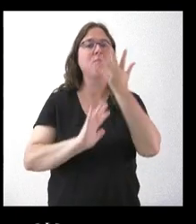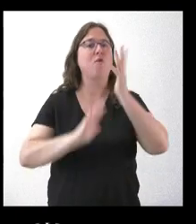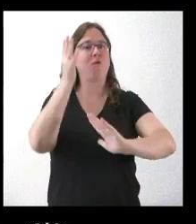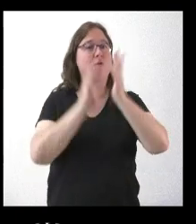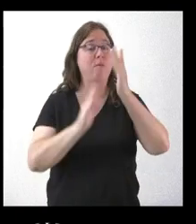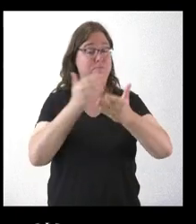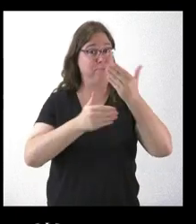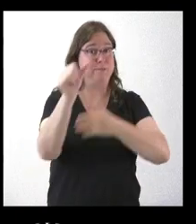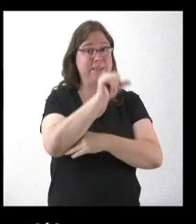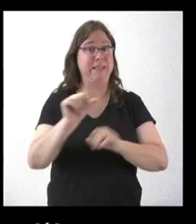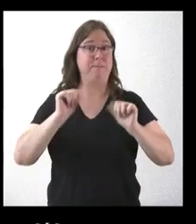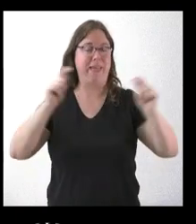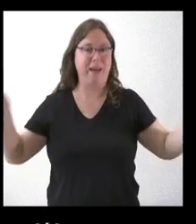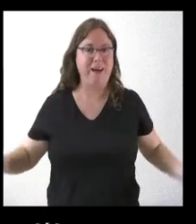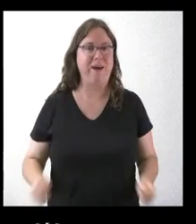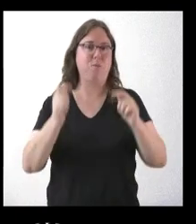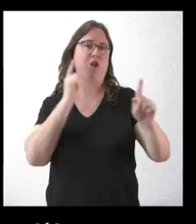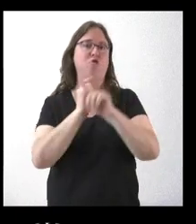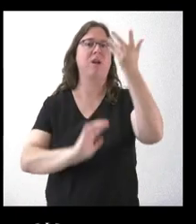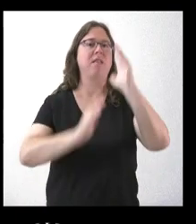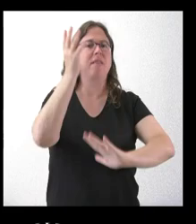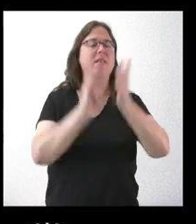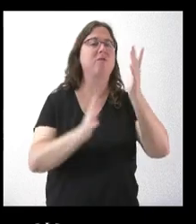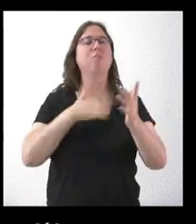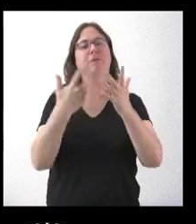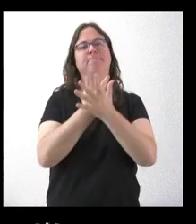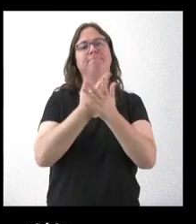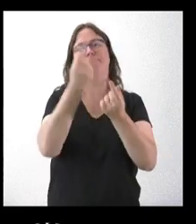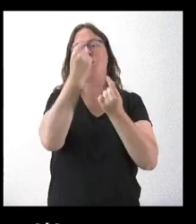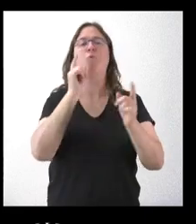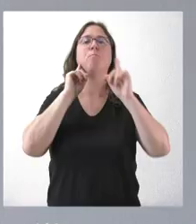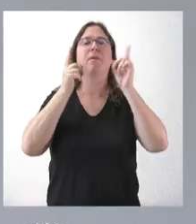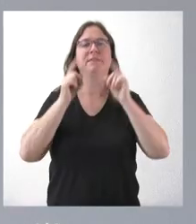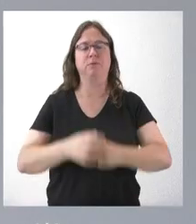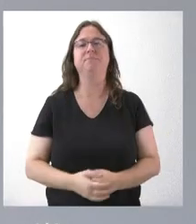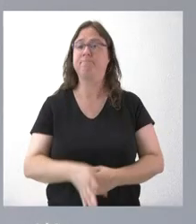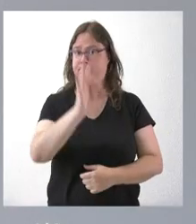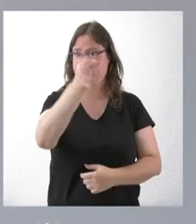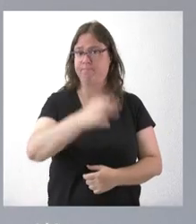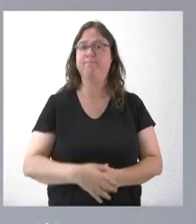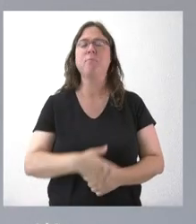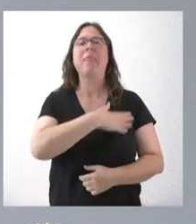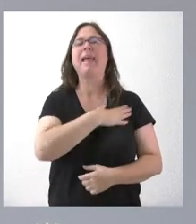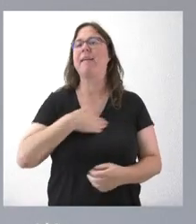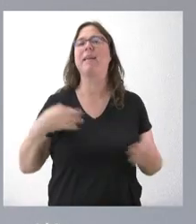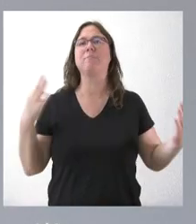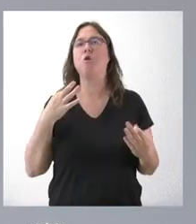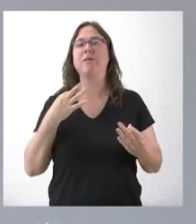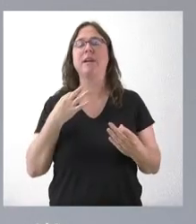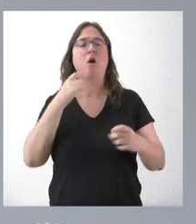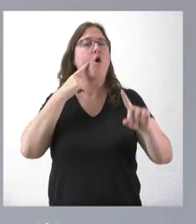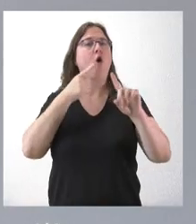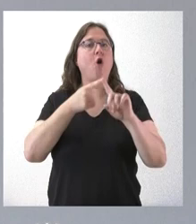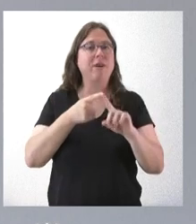que viene ya empieza la campaña contra incendios. No sé si nos puede detallar un poco cómo se prevé. Sí, efectivamente lo que se pretende es conseguir unas finalidades